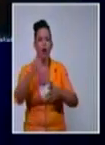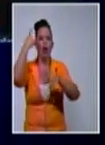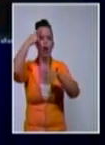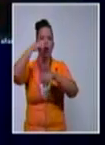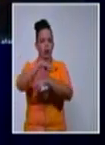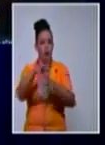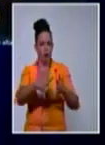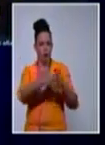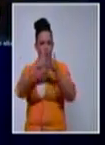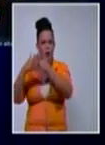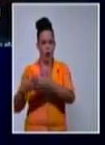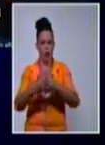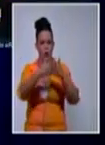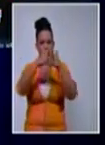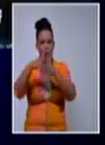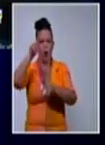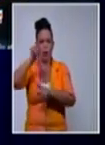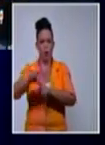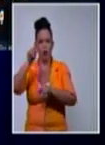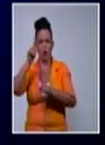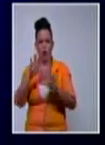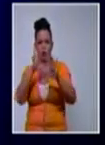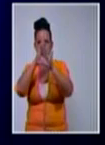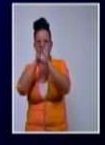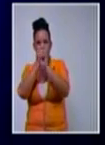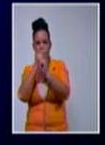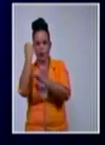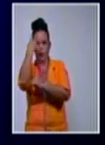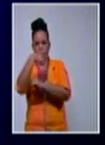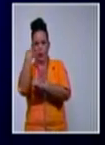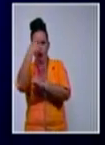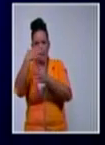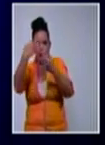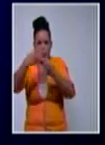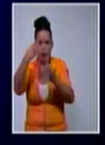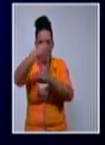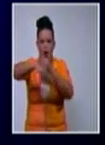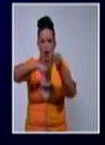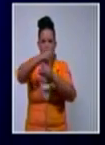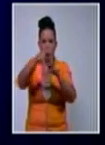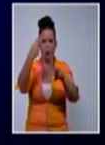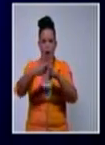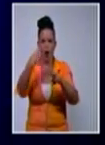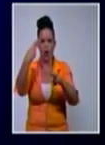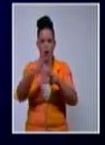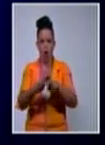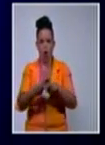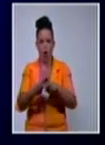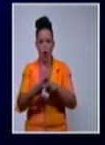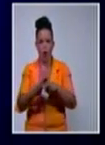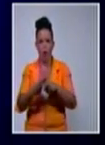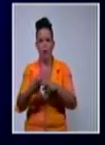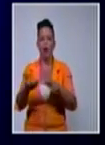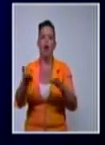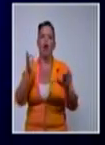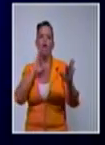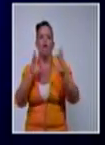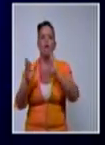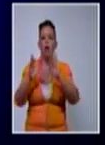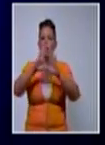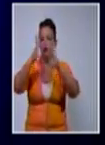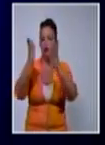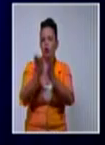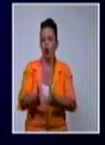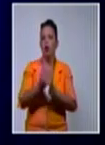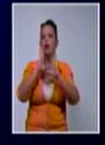ocultar su identidad. Constantemente cambian los nombres de los perfiles e indican a los miembros asegurar su clandestinidad.